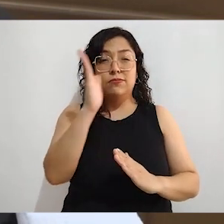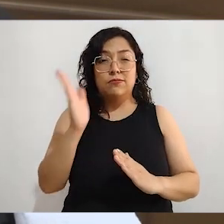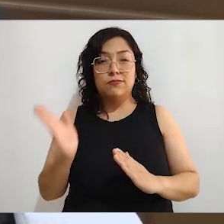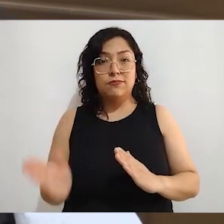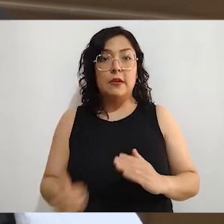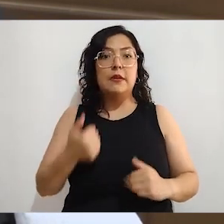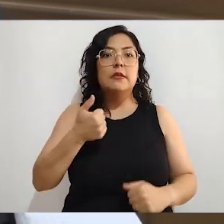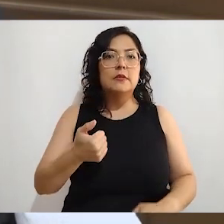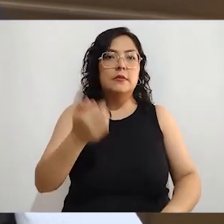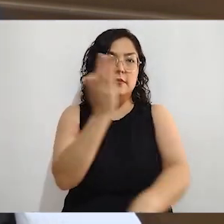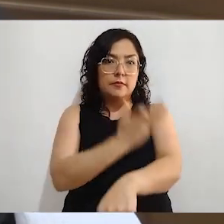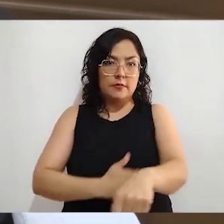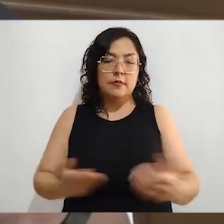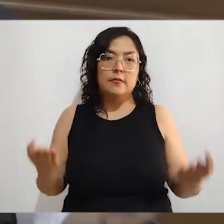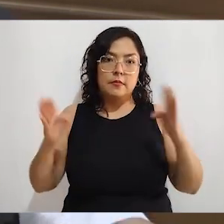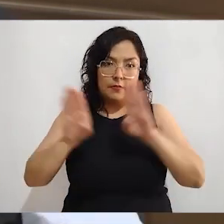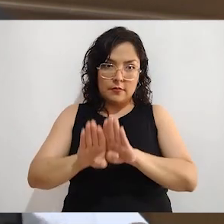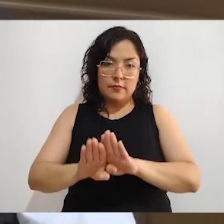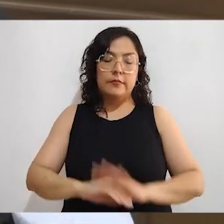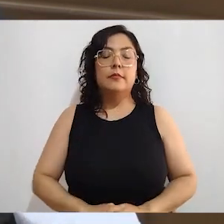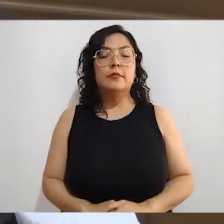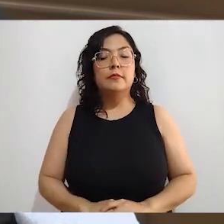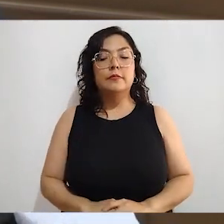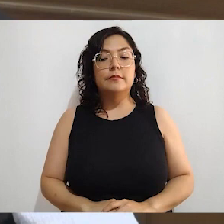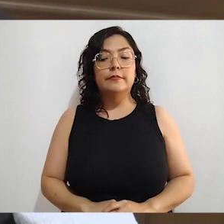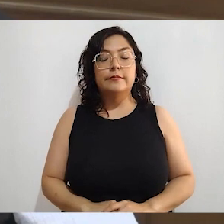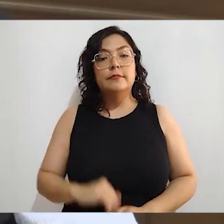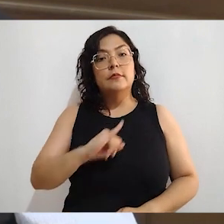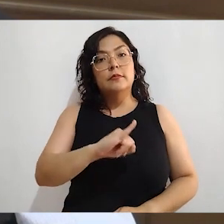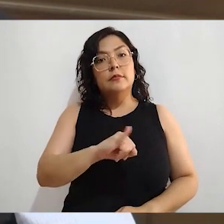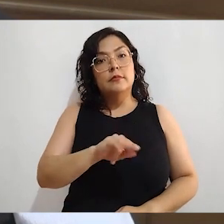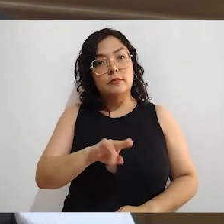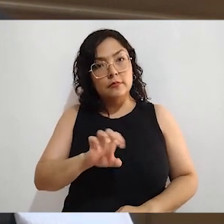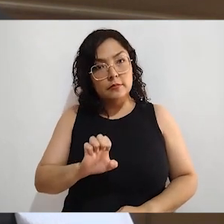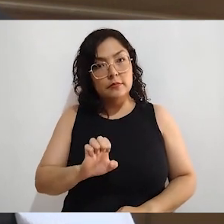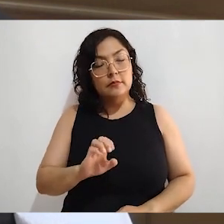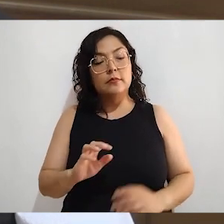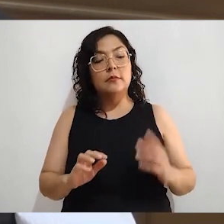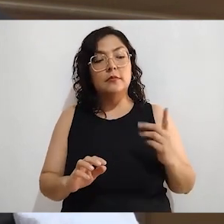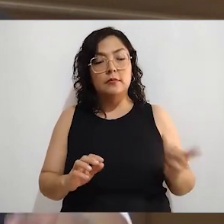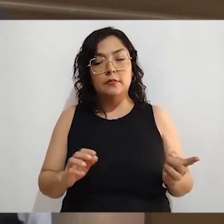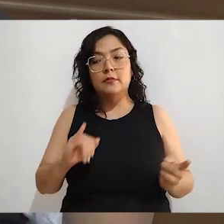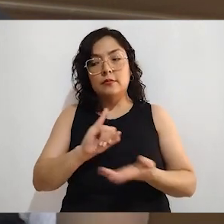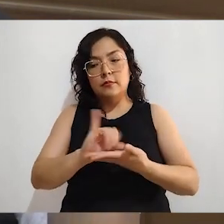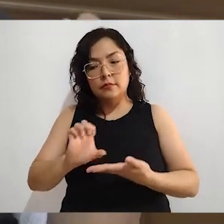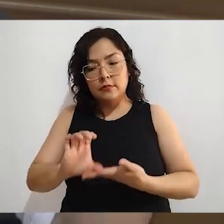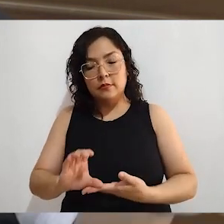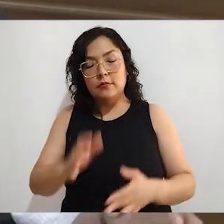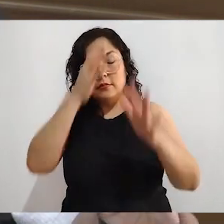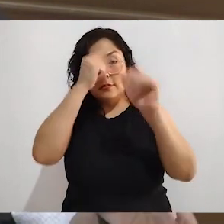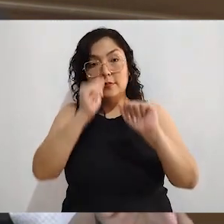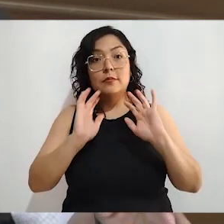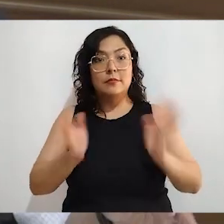acuerdos a los que han llegado. Y también el INE hemos llegado de algunos establecimientos que van a dar el cafecito, que van a dar el